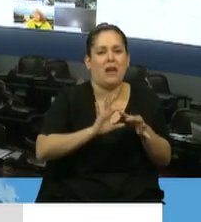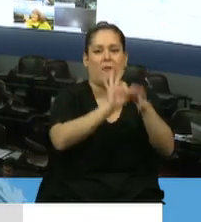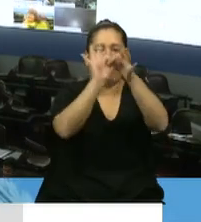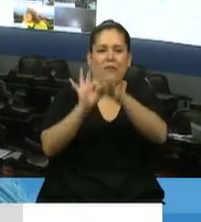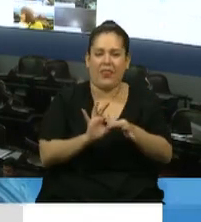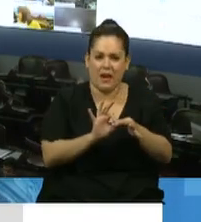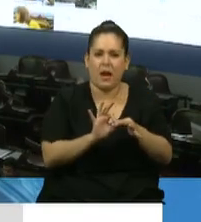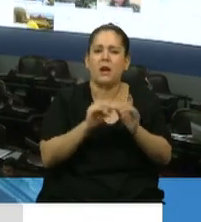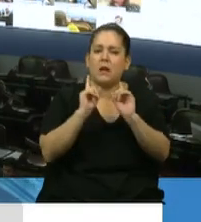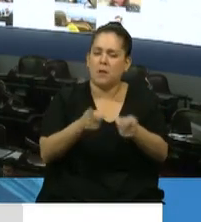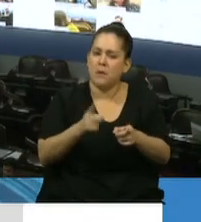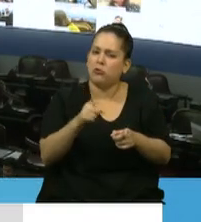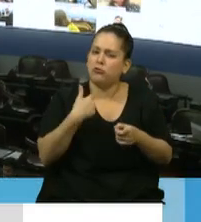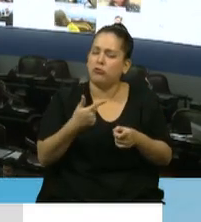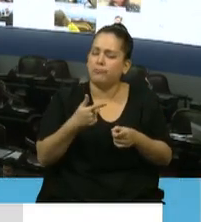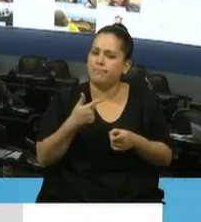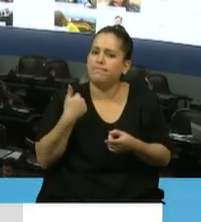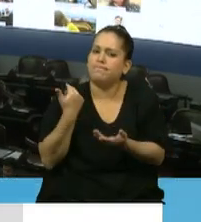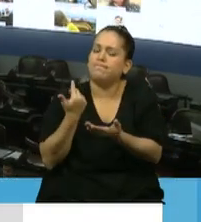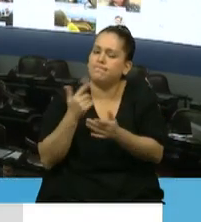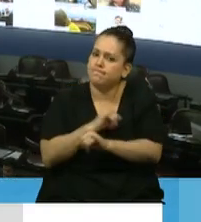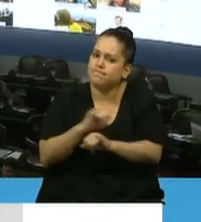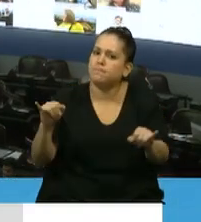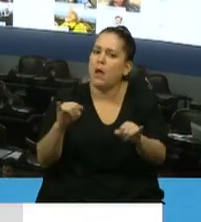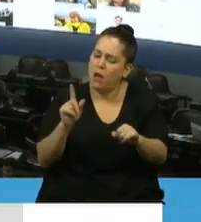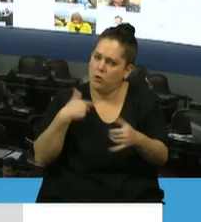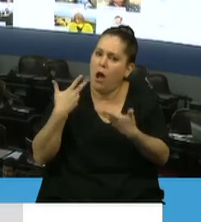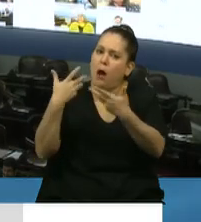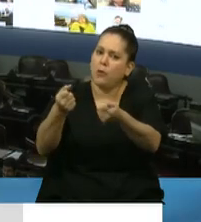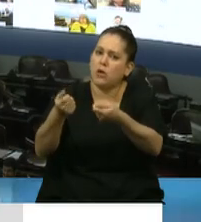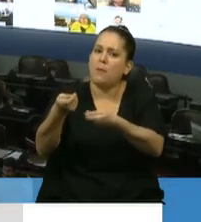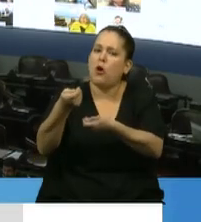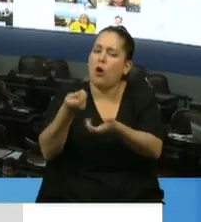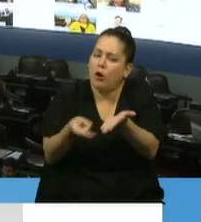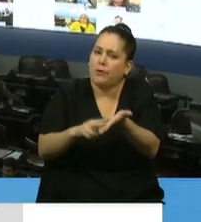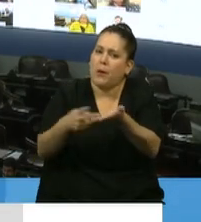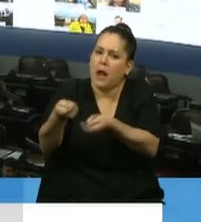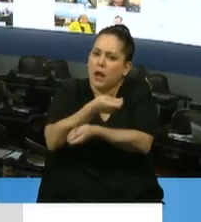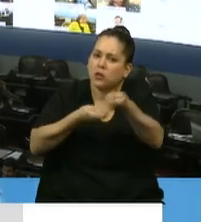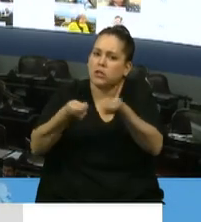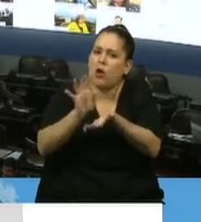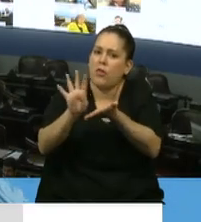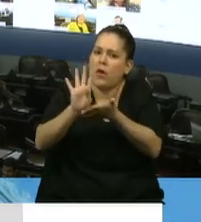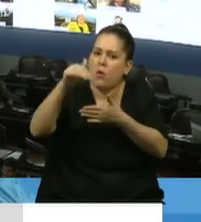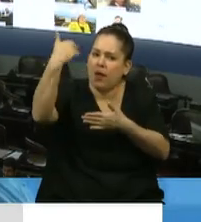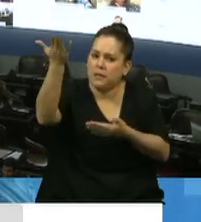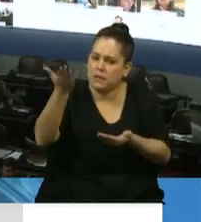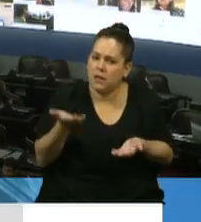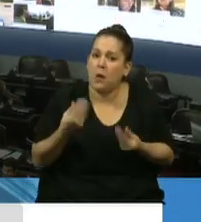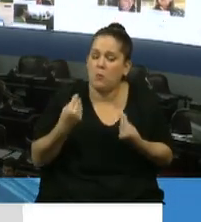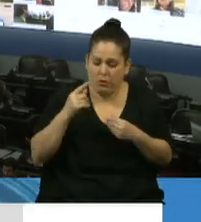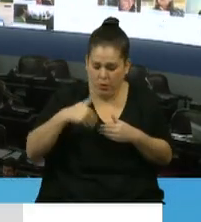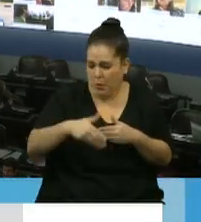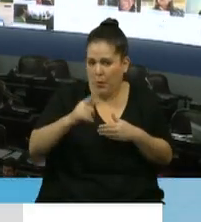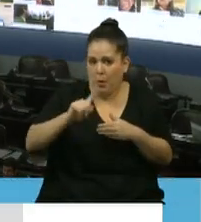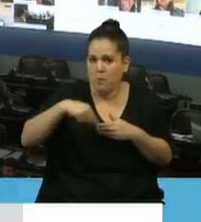parte de prensa también apoyando la renegociación de la deuda, porque no es bueno que Argentina entre en futuro. No es bueno porque viene la otra etapa de